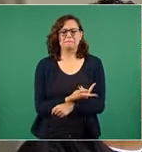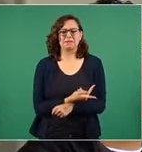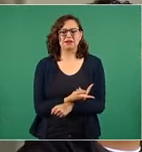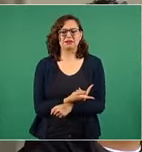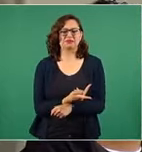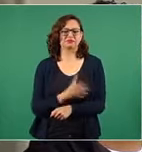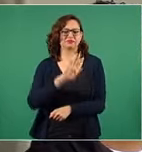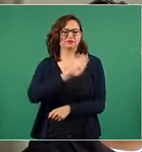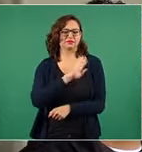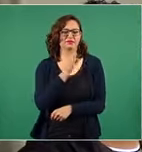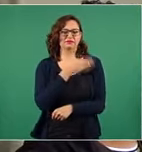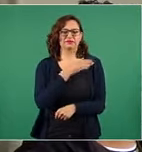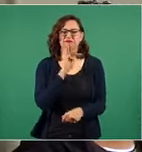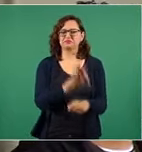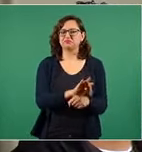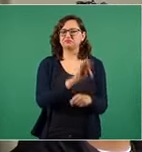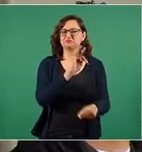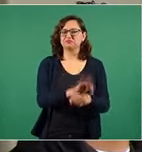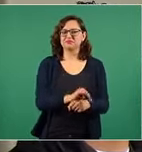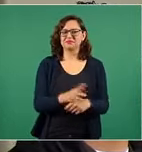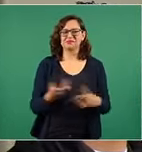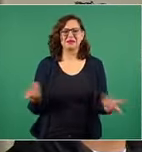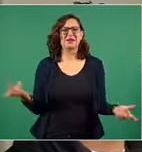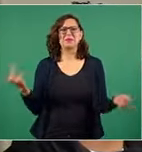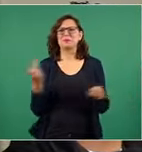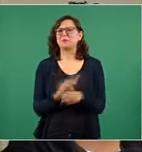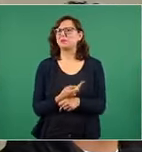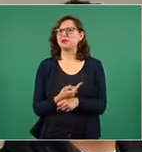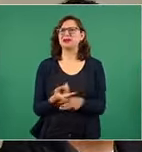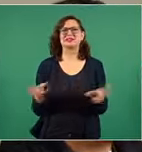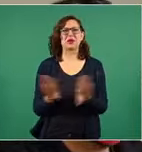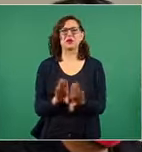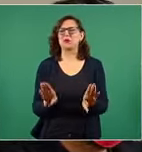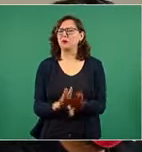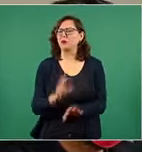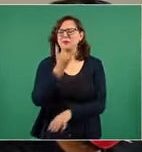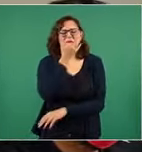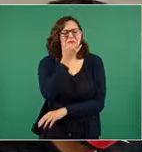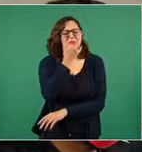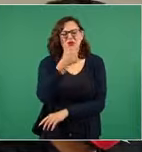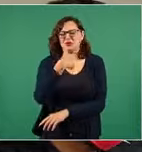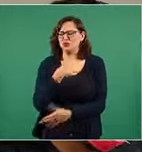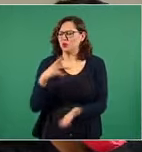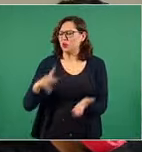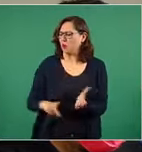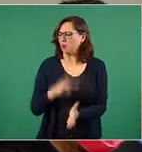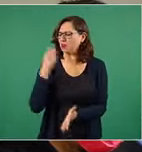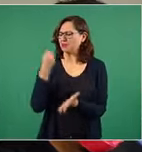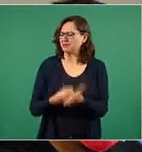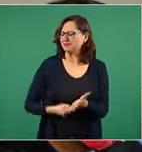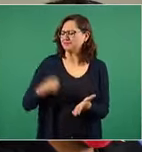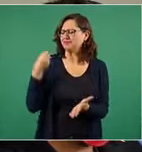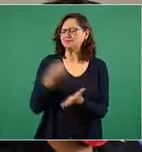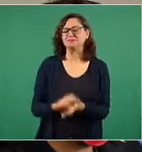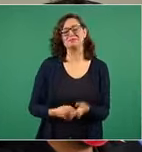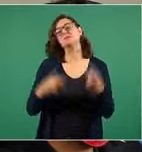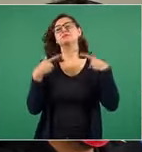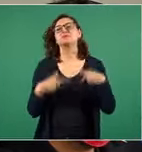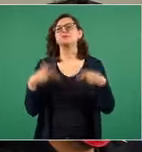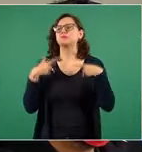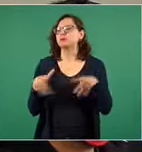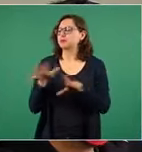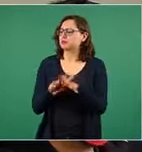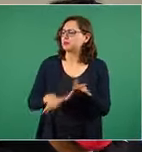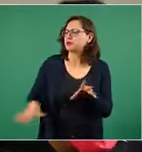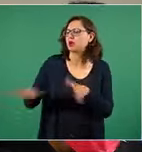española. ¿Qué le dice? Yo insisto, la gente de abajo, la gente del campo,